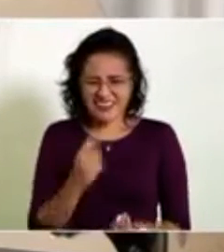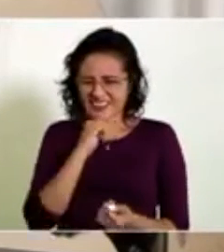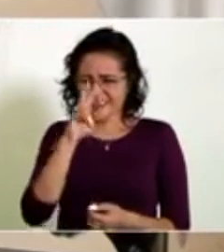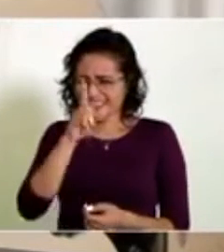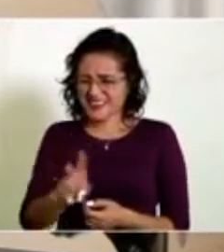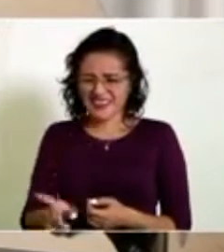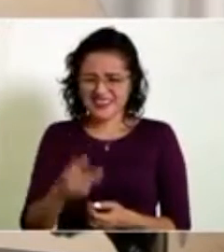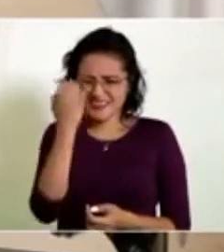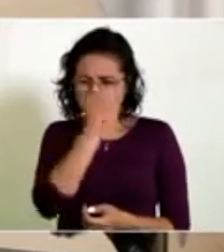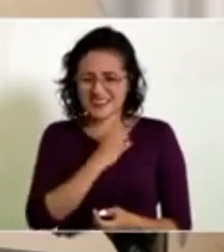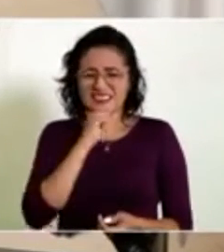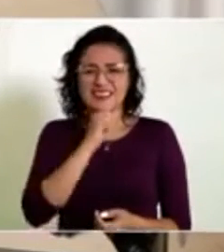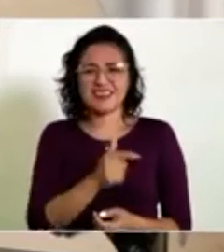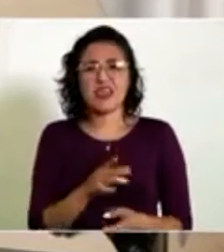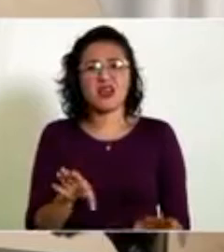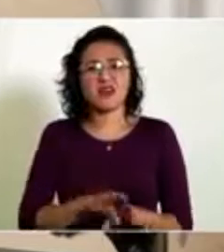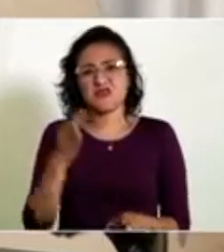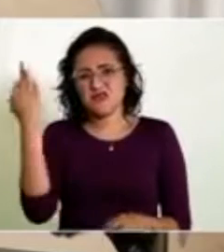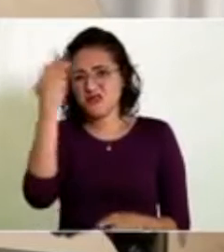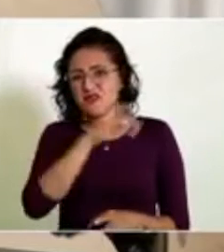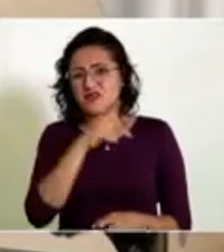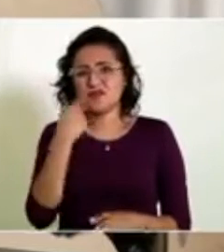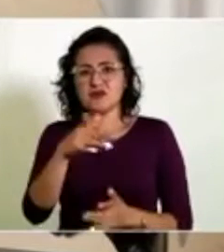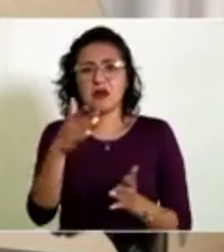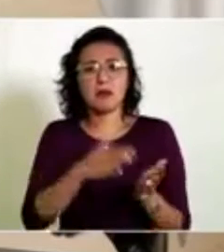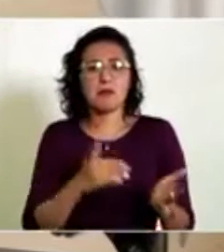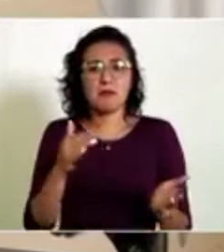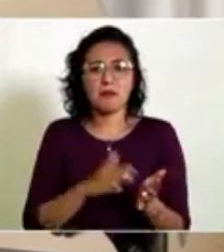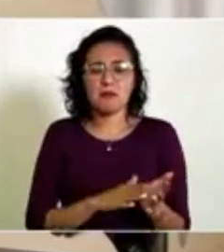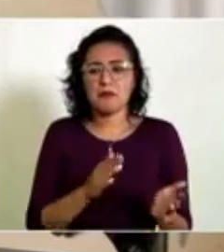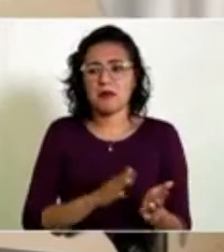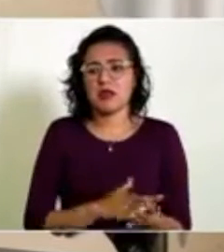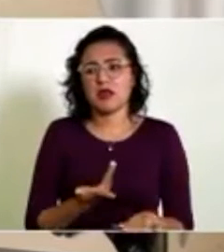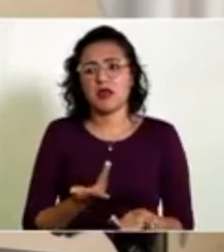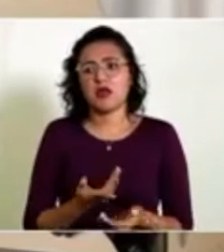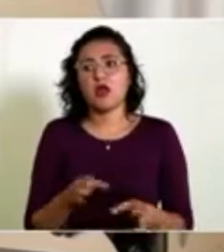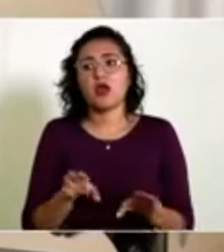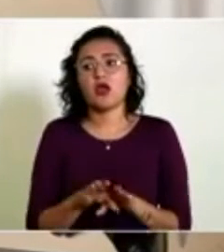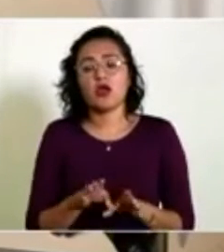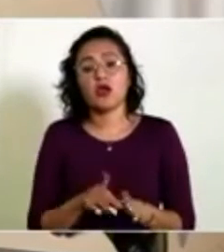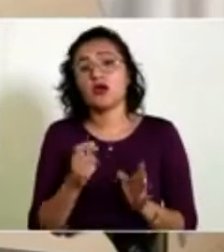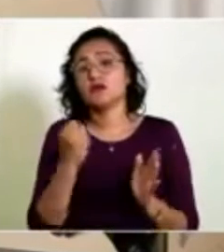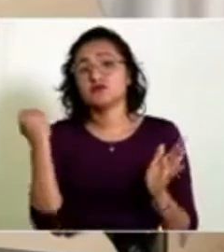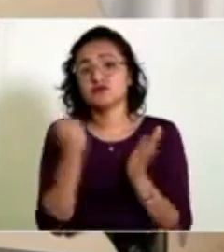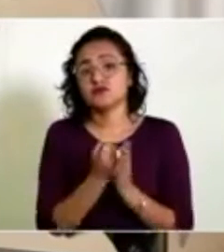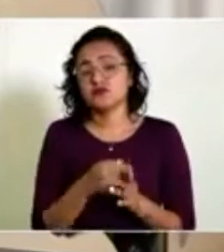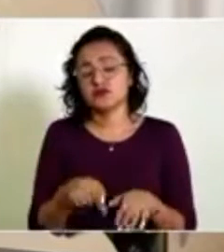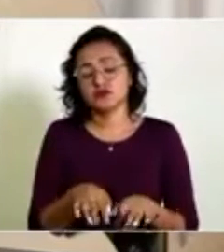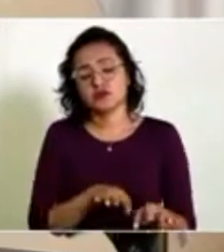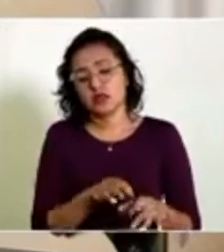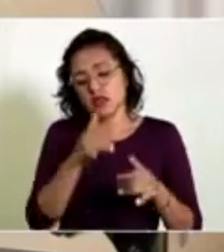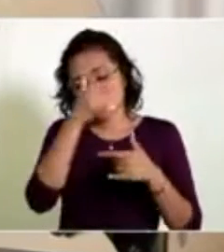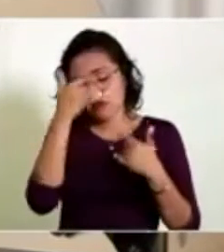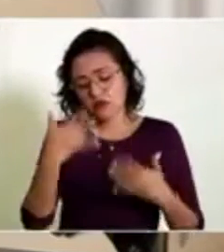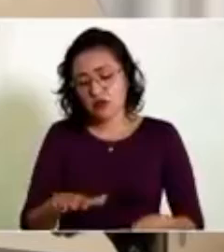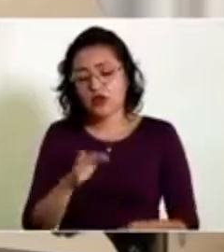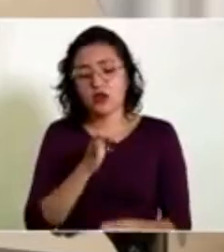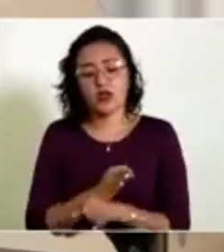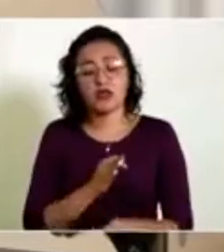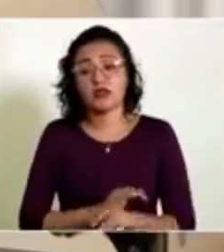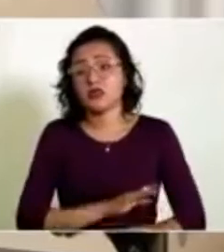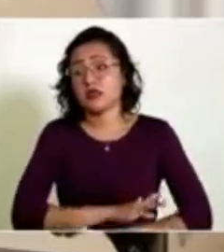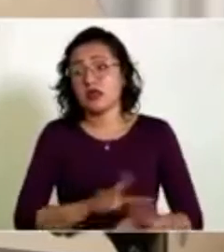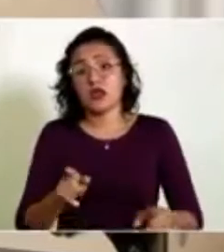examen, que falsificaron sus constancias de servicio social y que hoy están sujetos